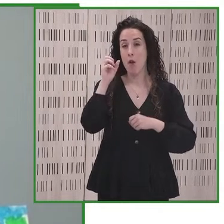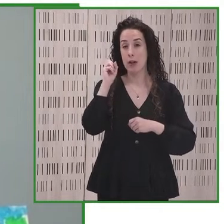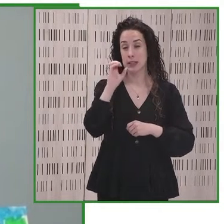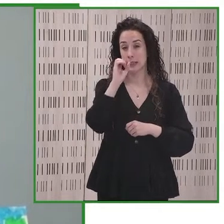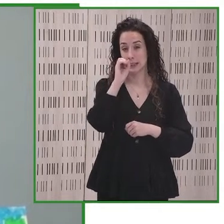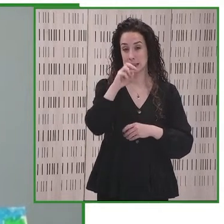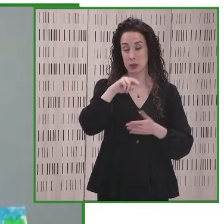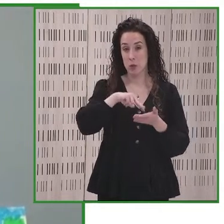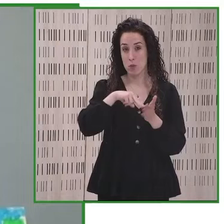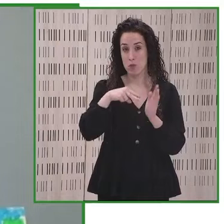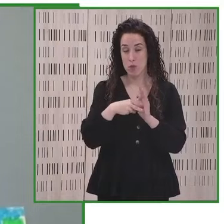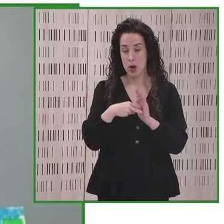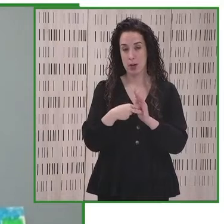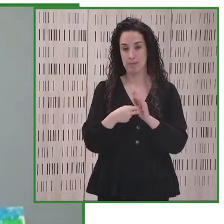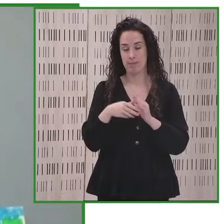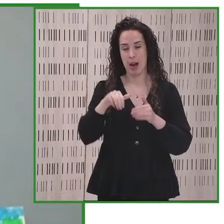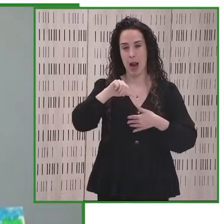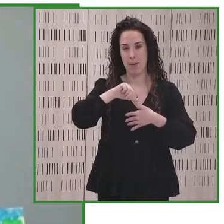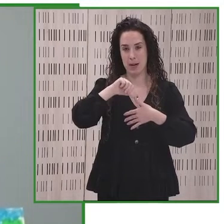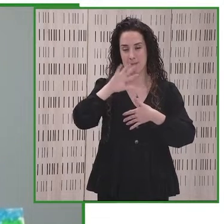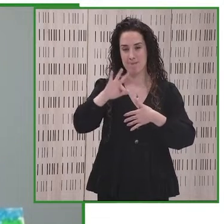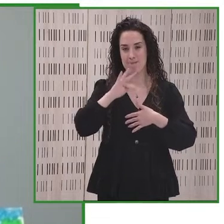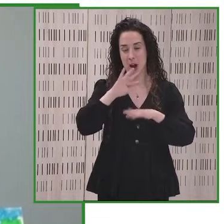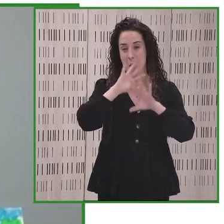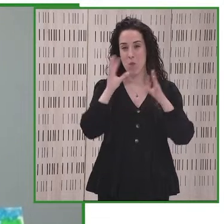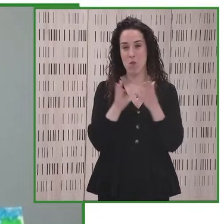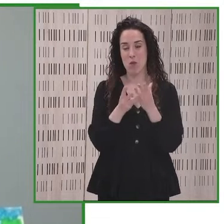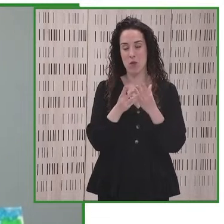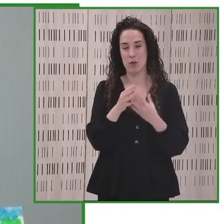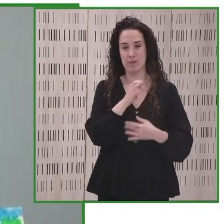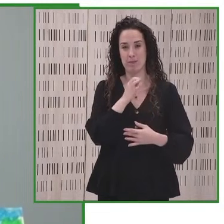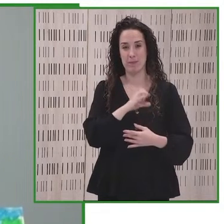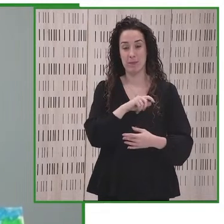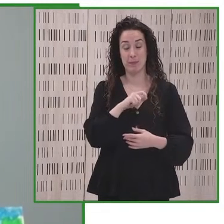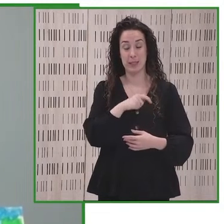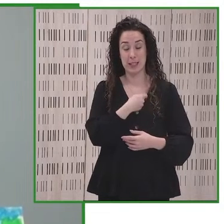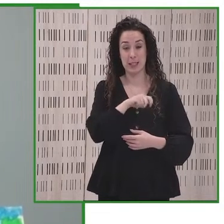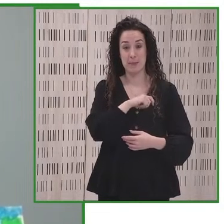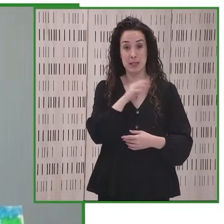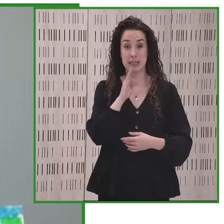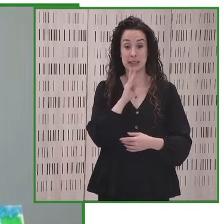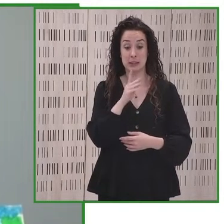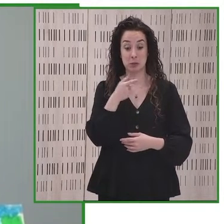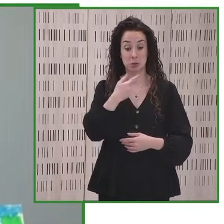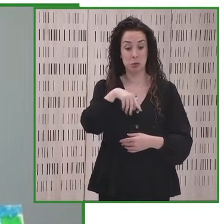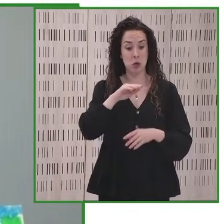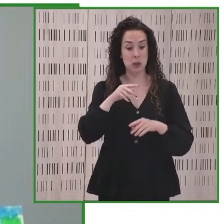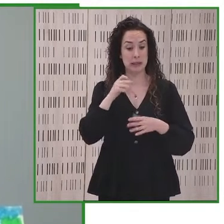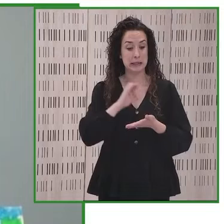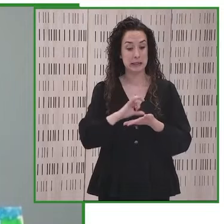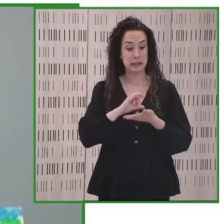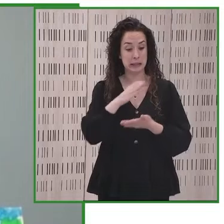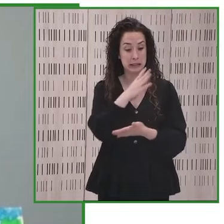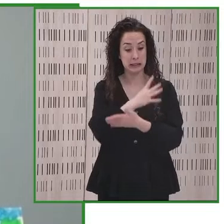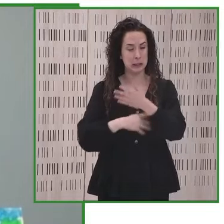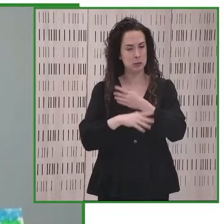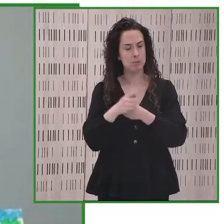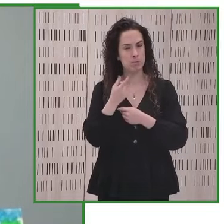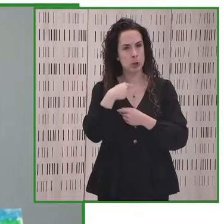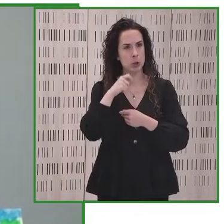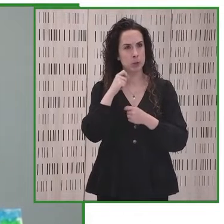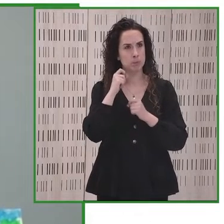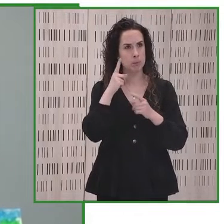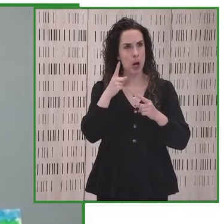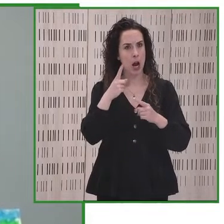Latina y el mundo hispanohablante desde el servicio nacional de la discapacidad del estado de Chile valoramos tremendamente esta